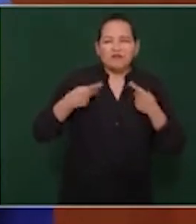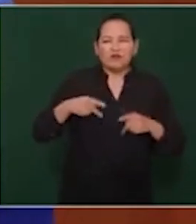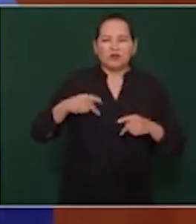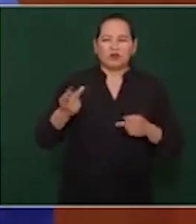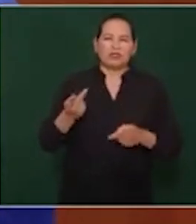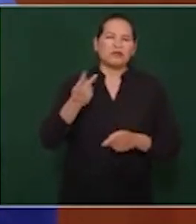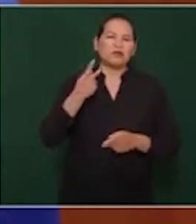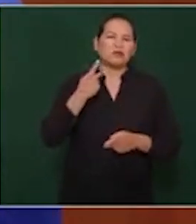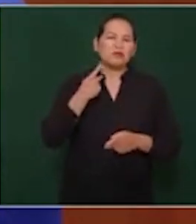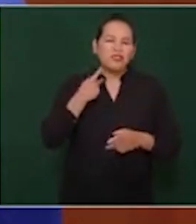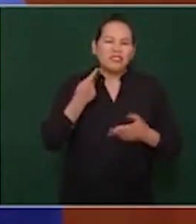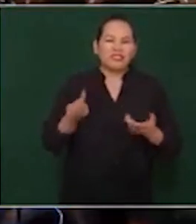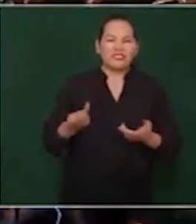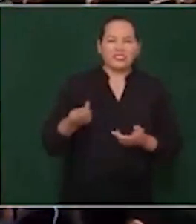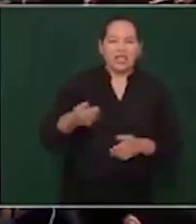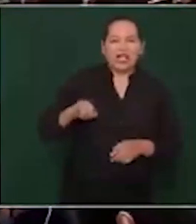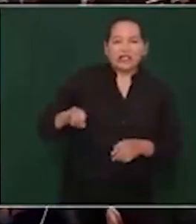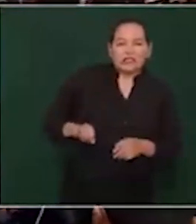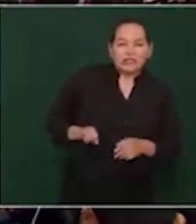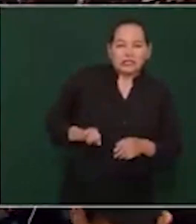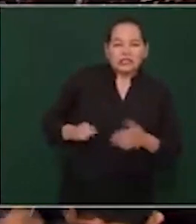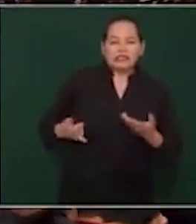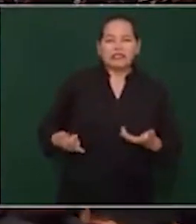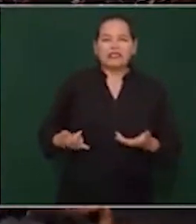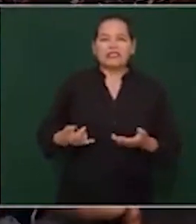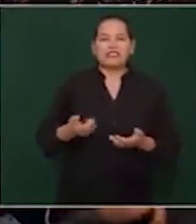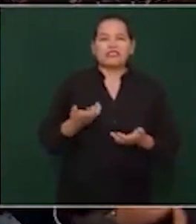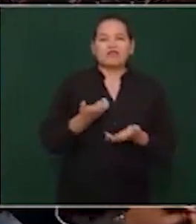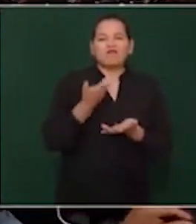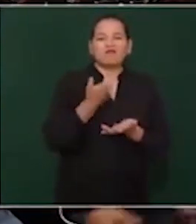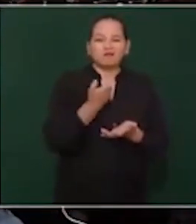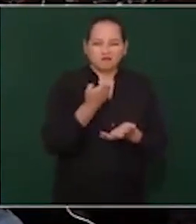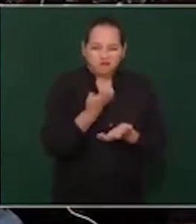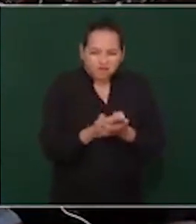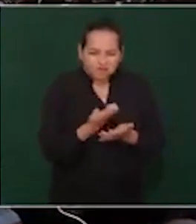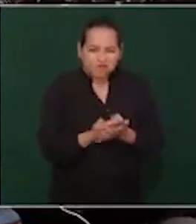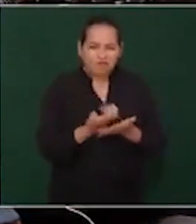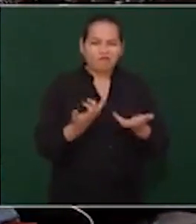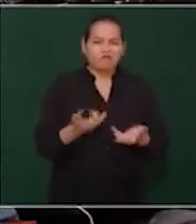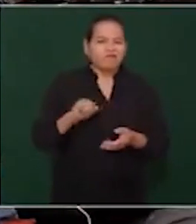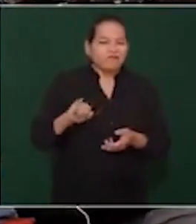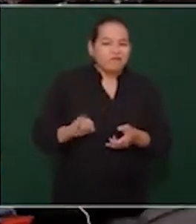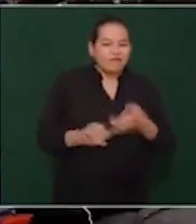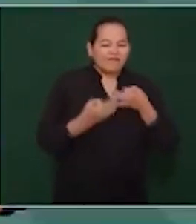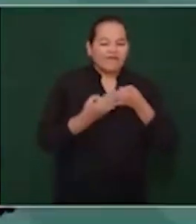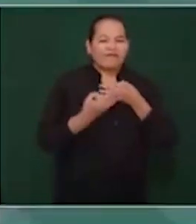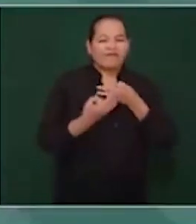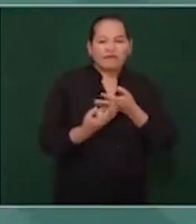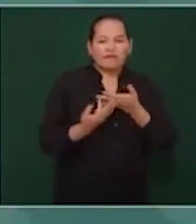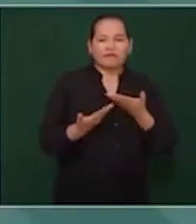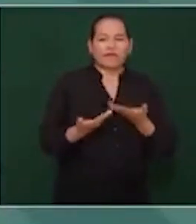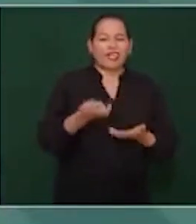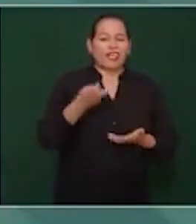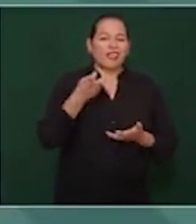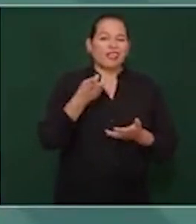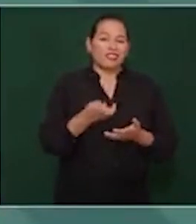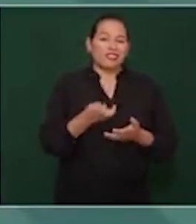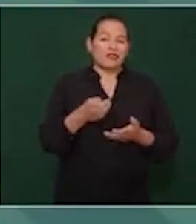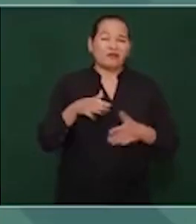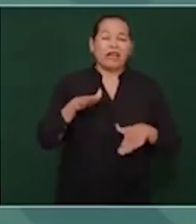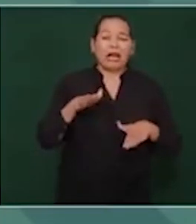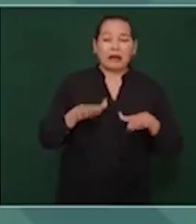intereses políticos, económicos, que son los que